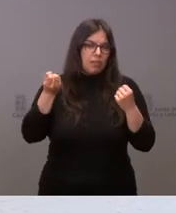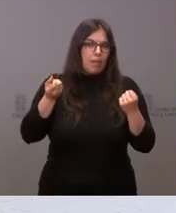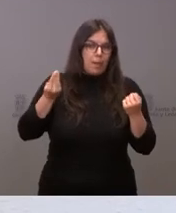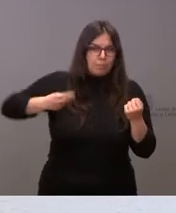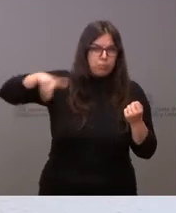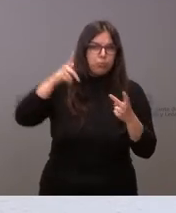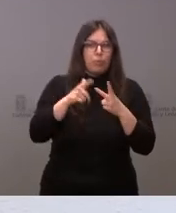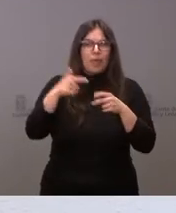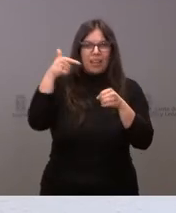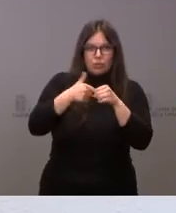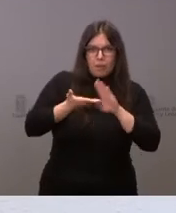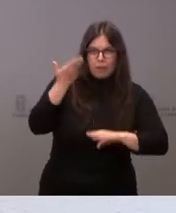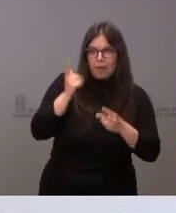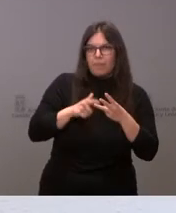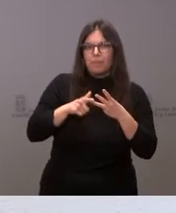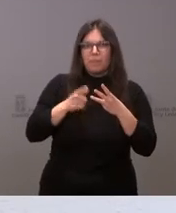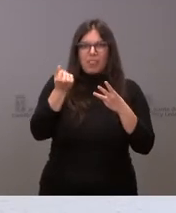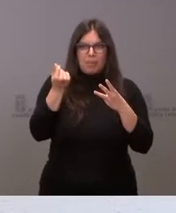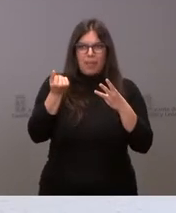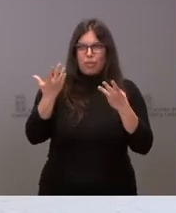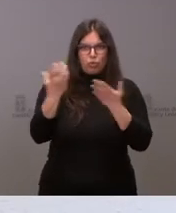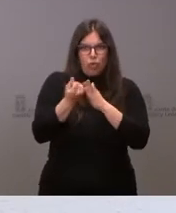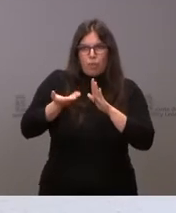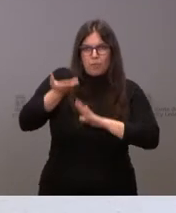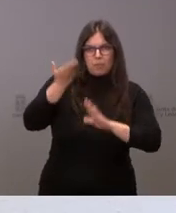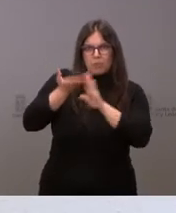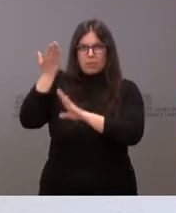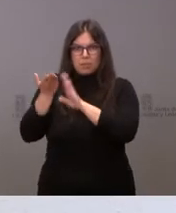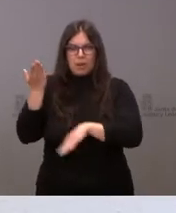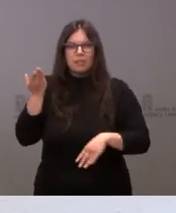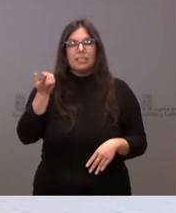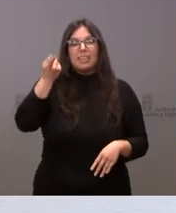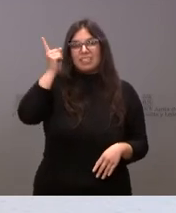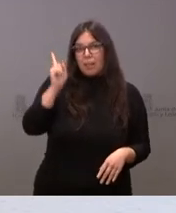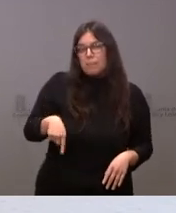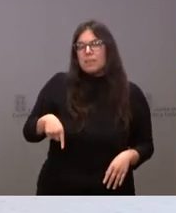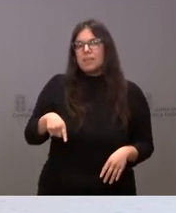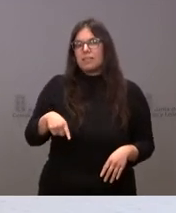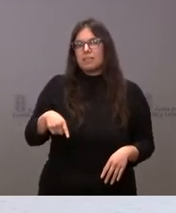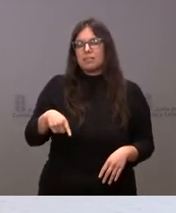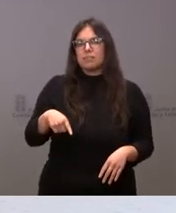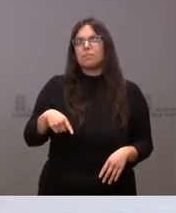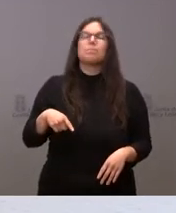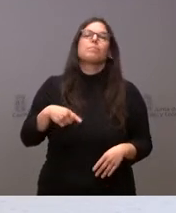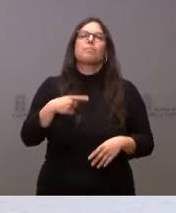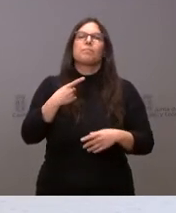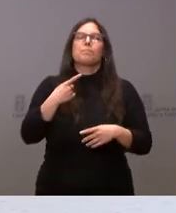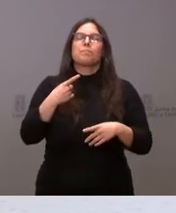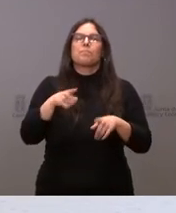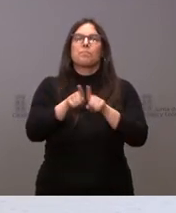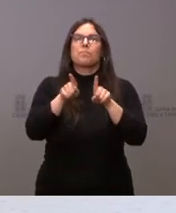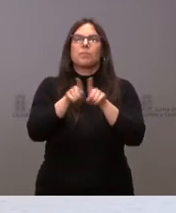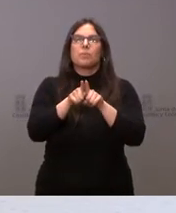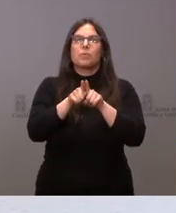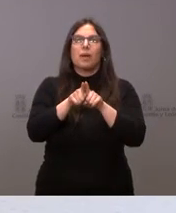de los carburantes, la inflación, la escasez, el corte también importante de suministros